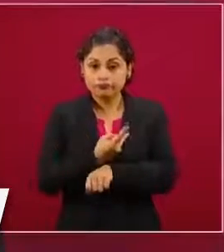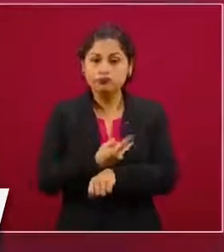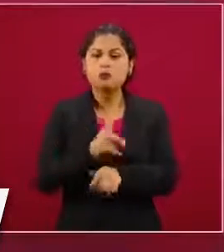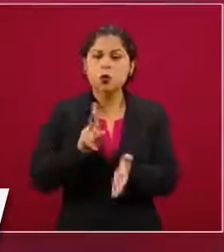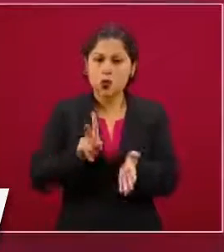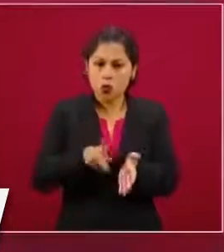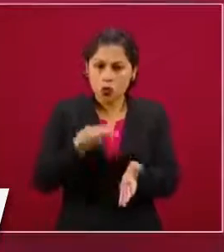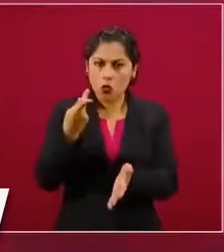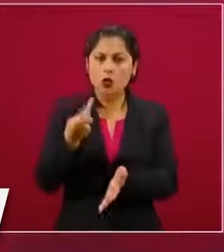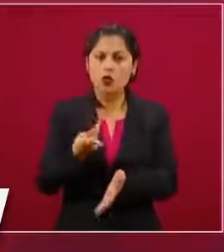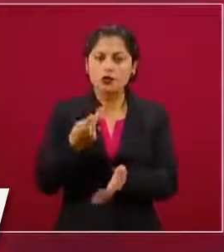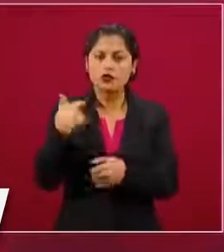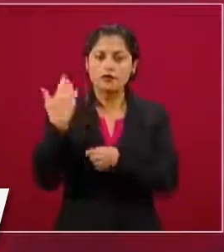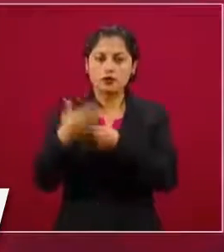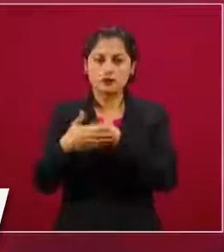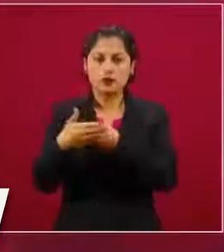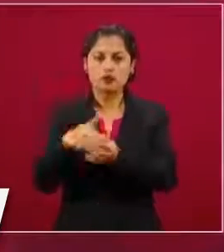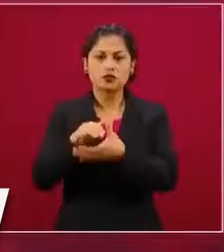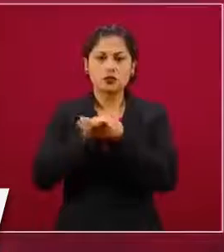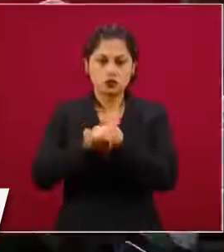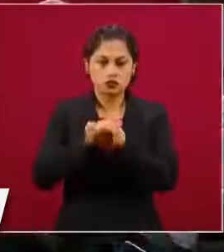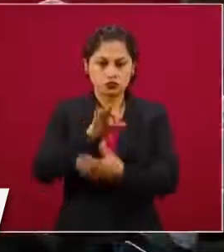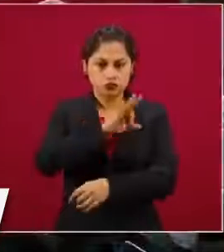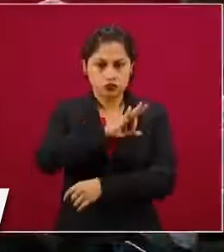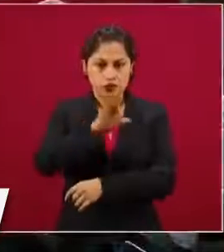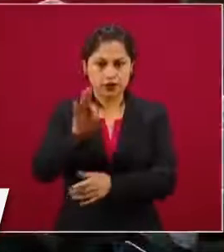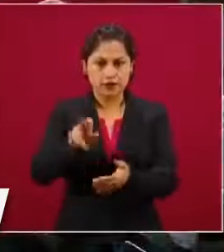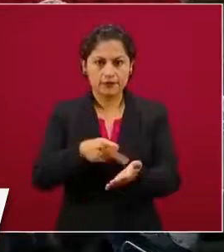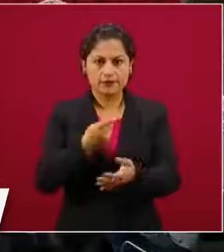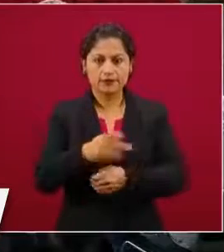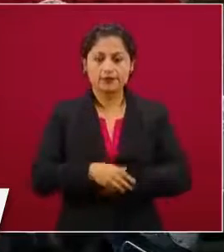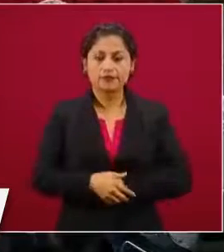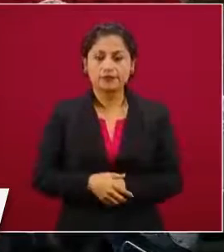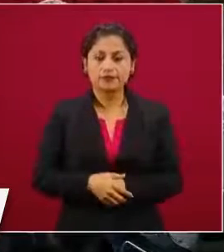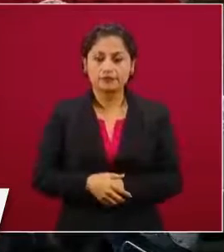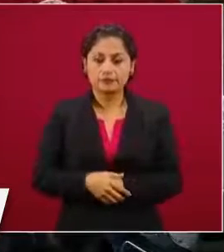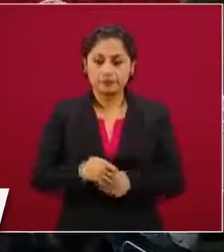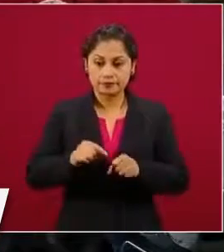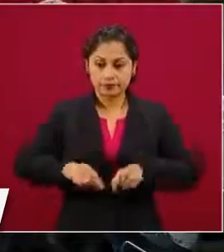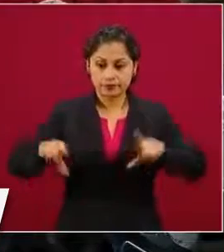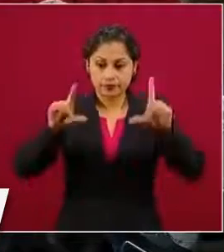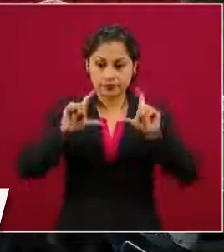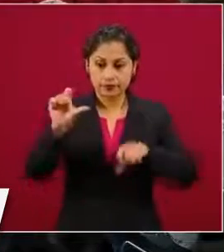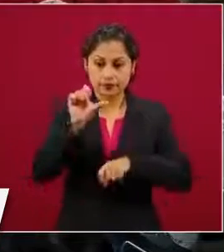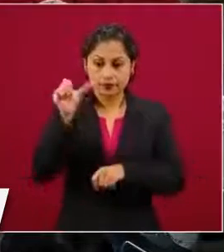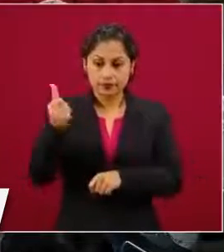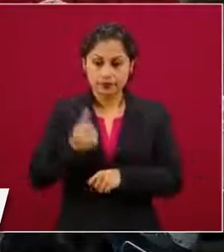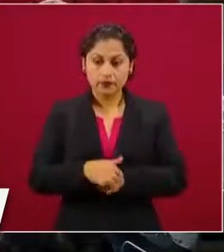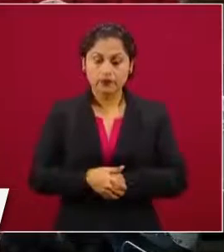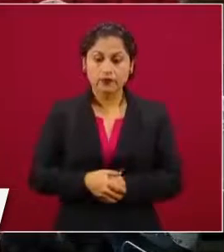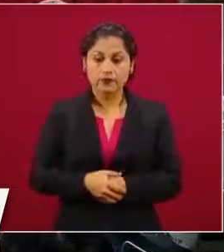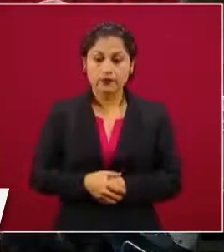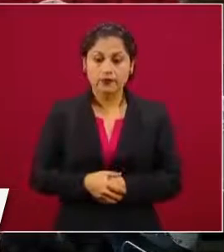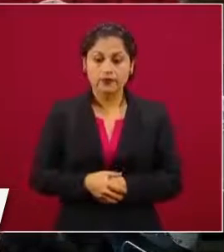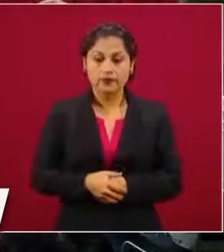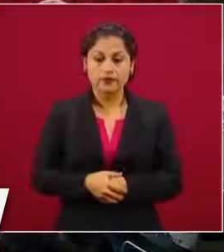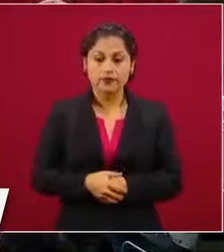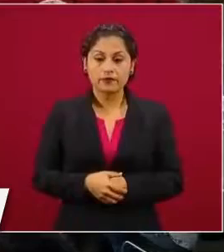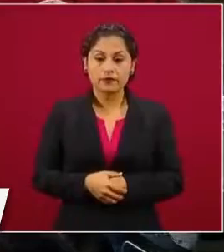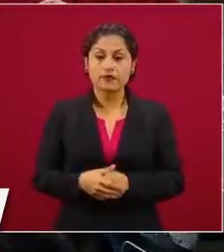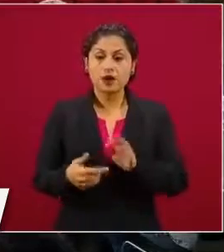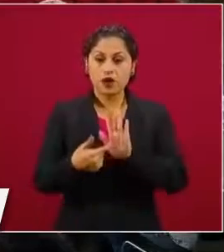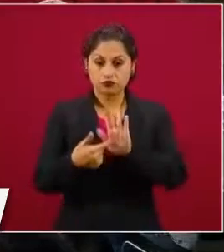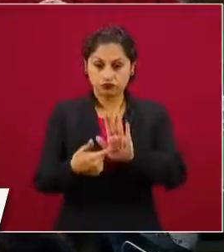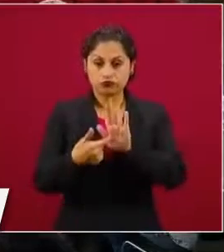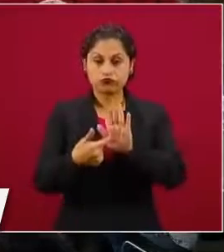participar en el segundo sorteo. Y finalmente, la siguiente lámina, aquí está lo que hemos